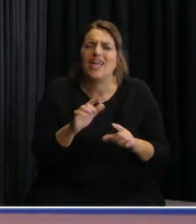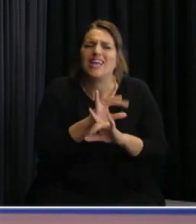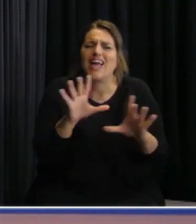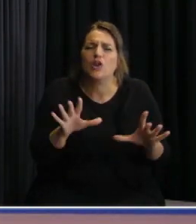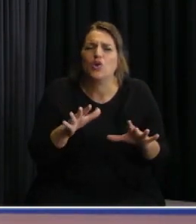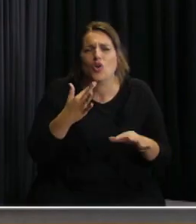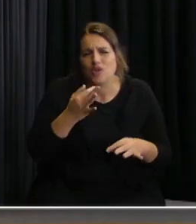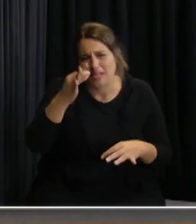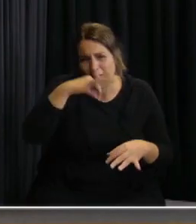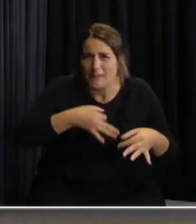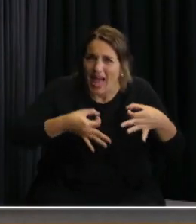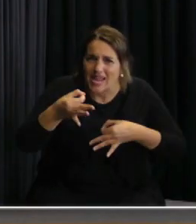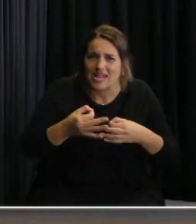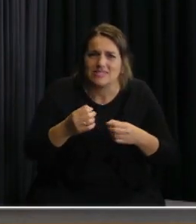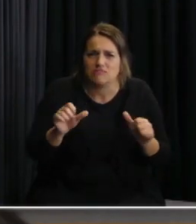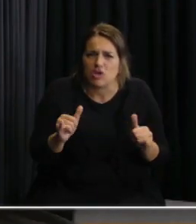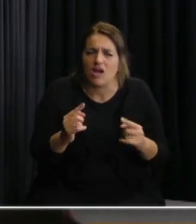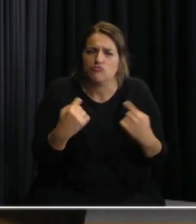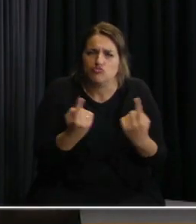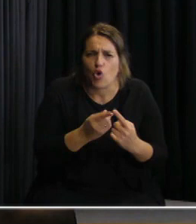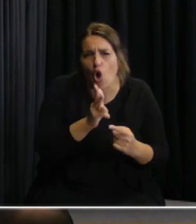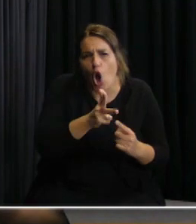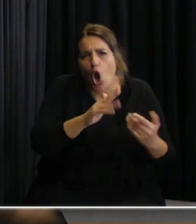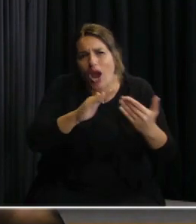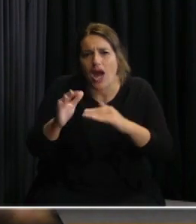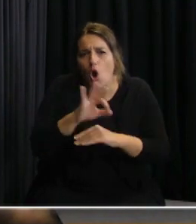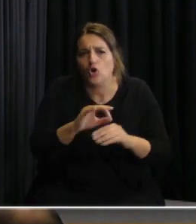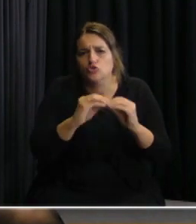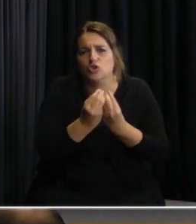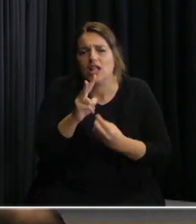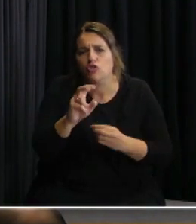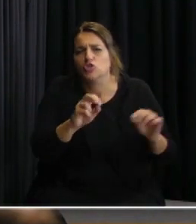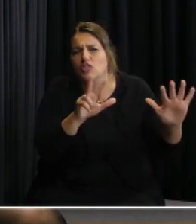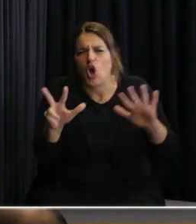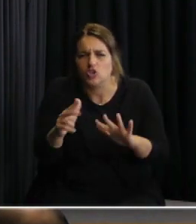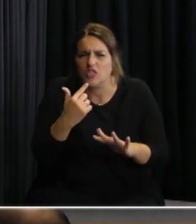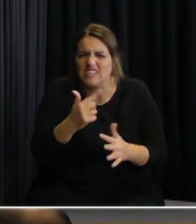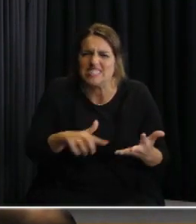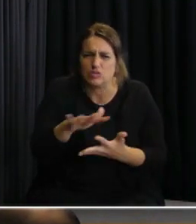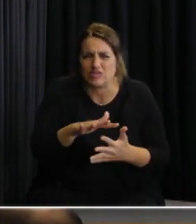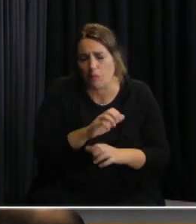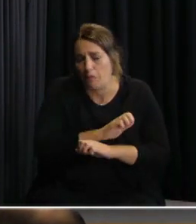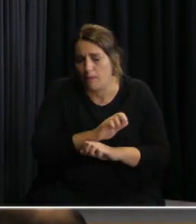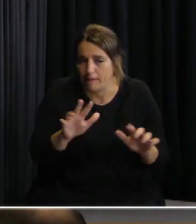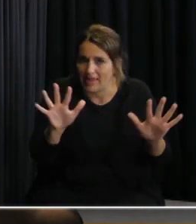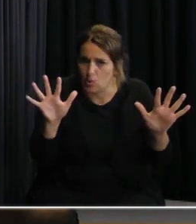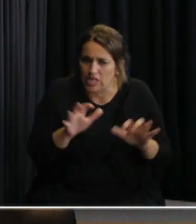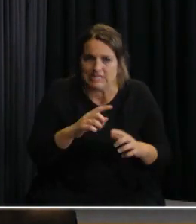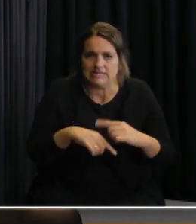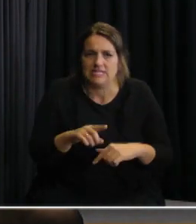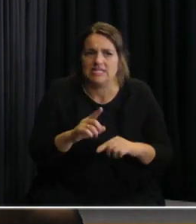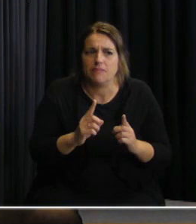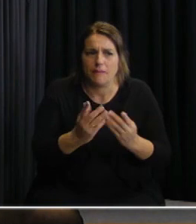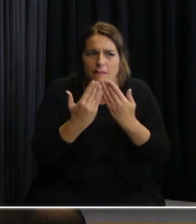testeos generalizados y progresivos van a ser en todos los centros o en esos 208 que tienen situaciones más críticas y la